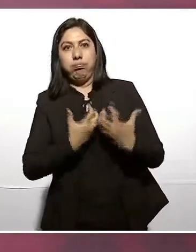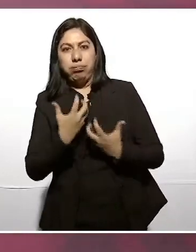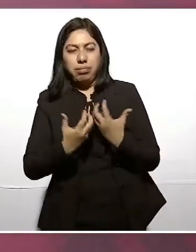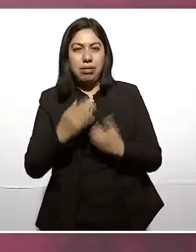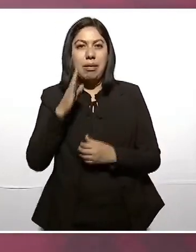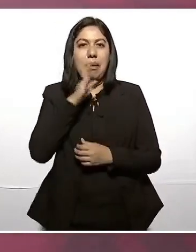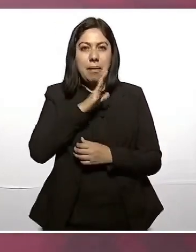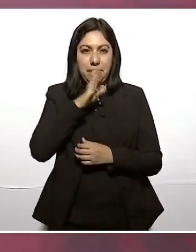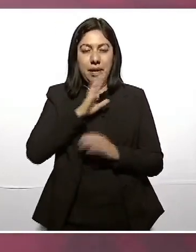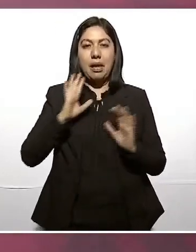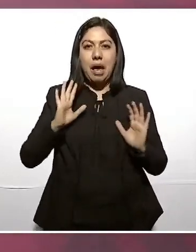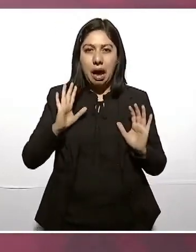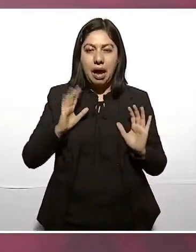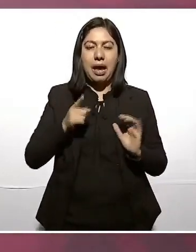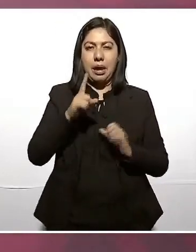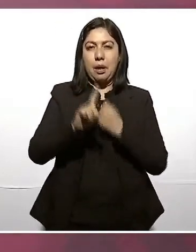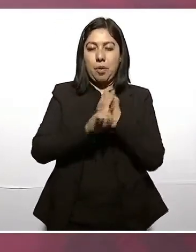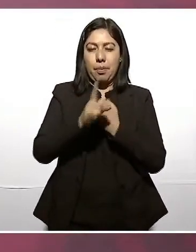el país.